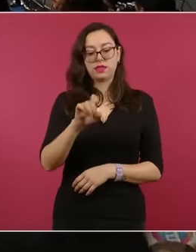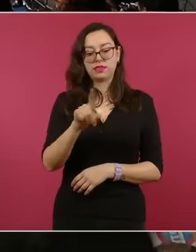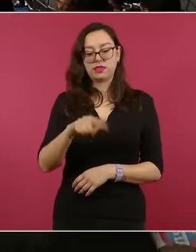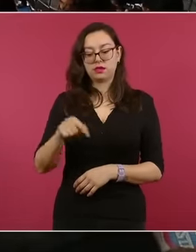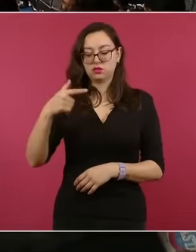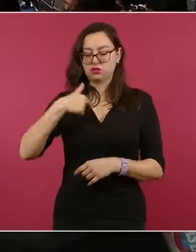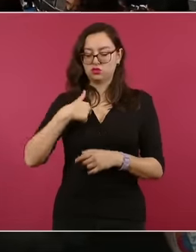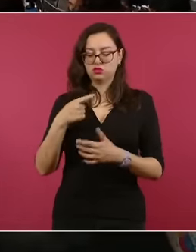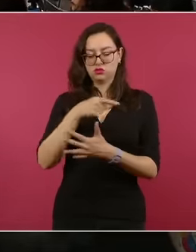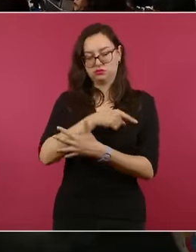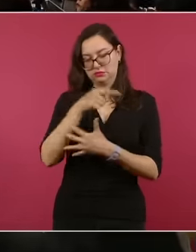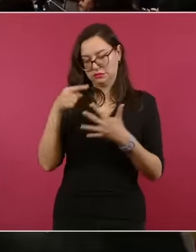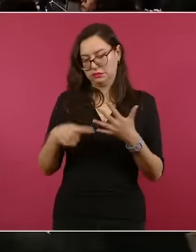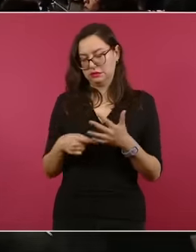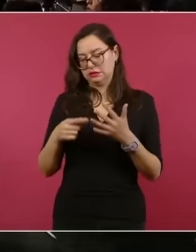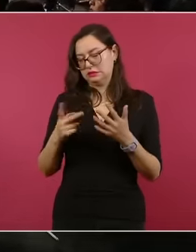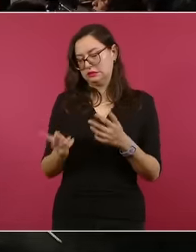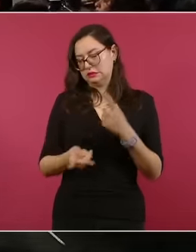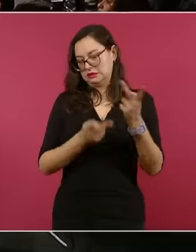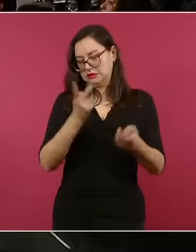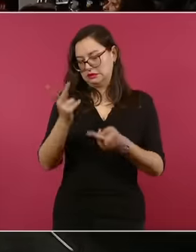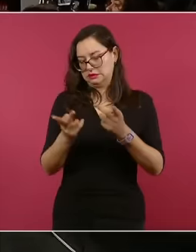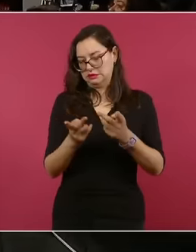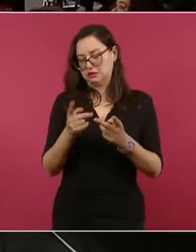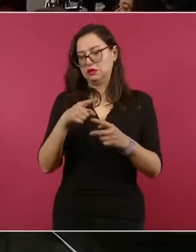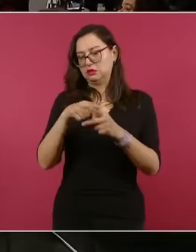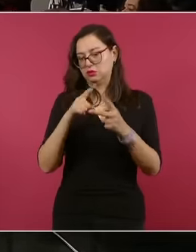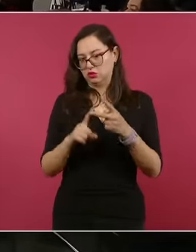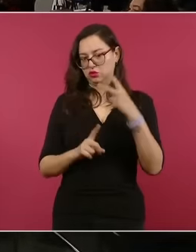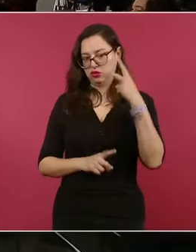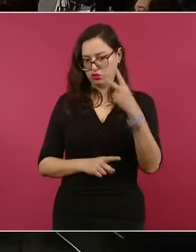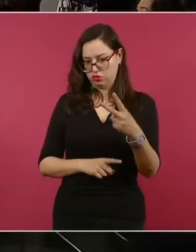Preguntarle dos cosas en específico. Uno,